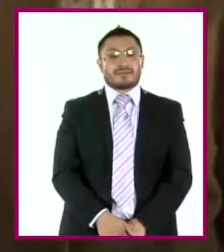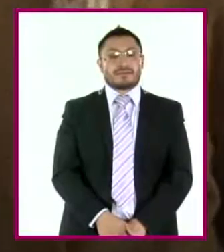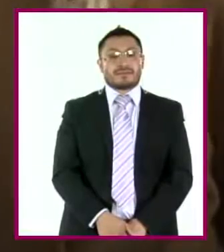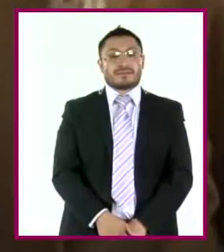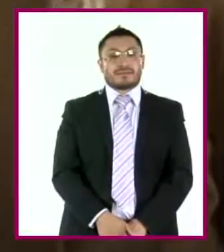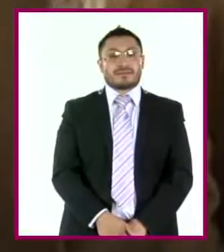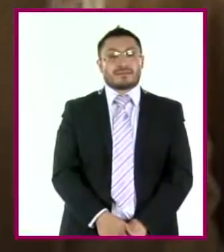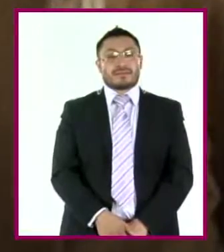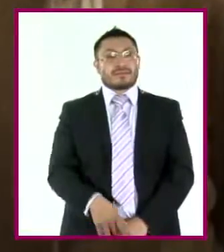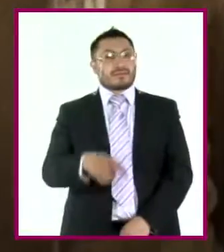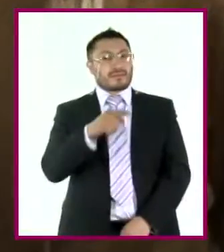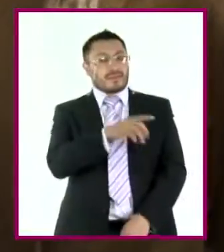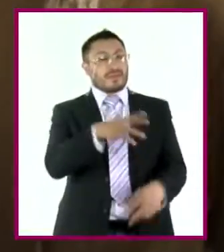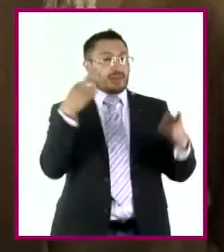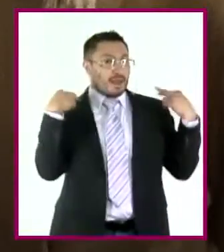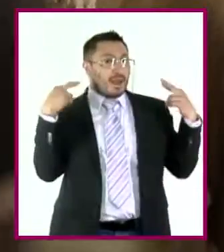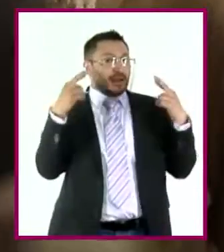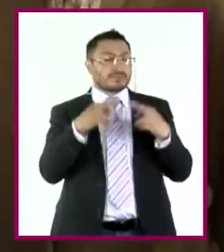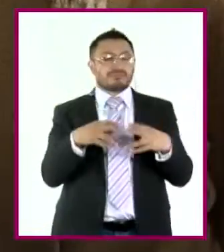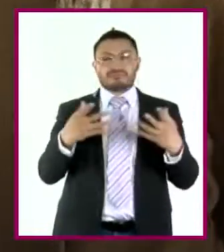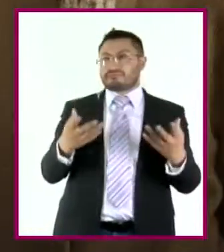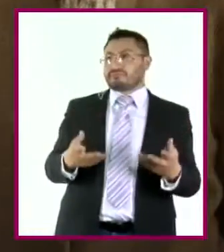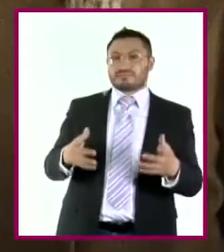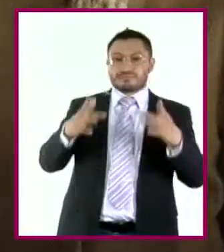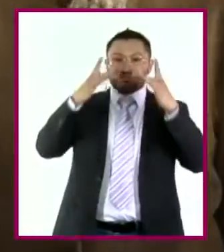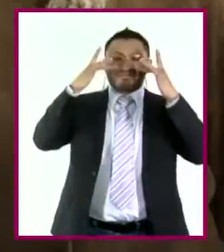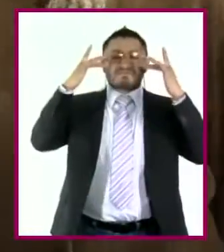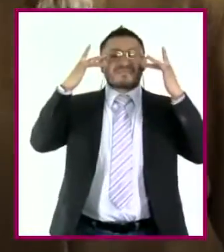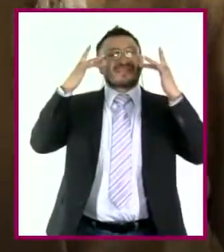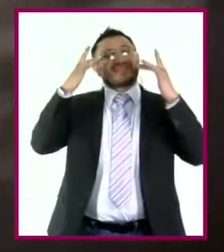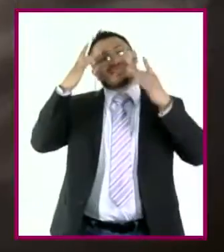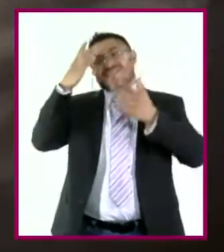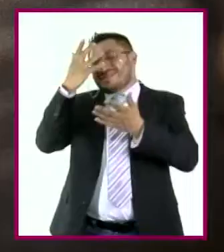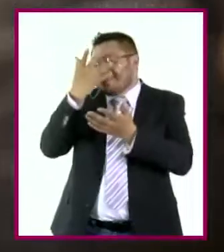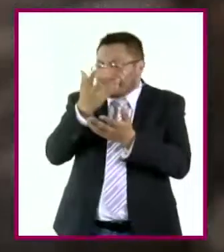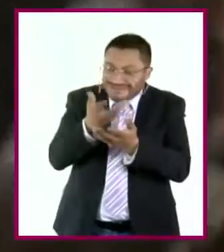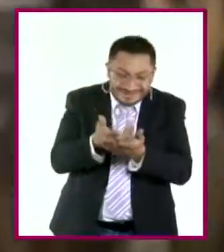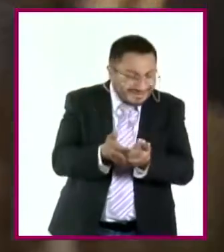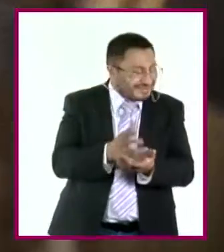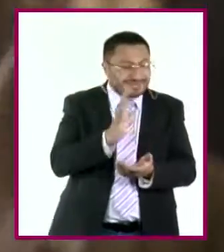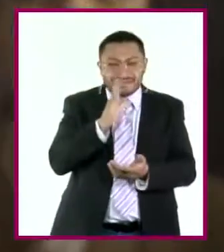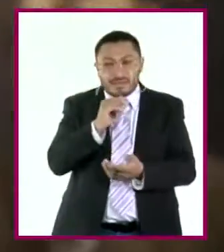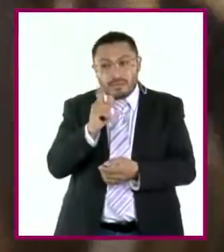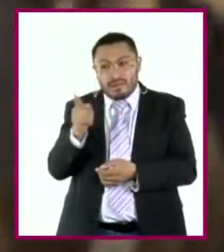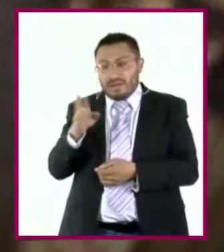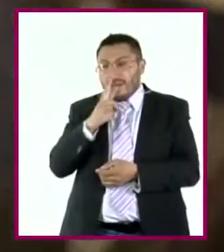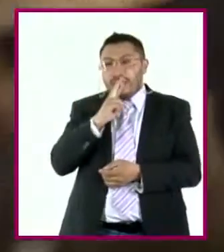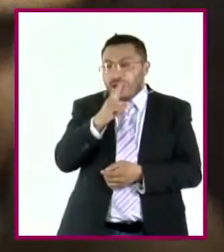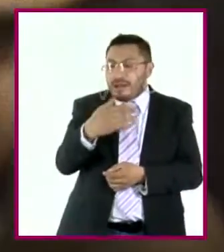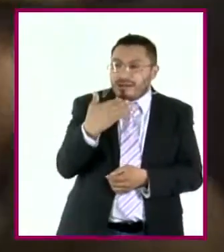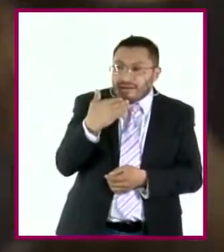El profesor no tuvo más remedio que renunciar a su descanso, pues la respuesta al problema era correcta.